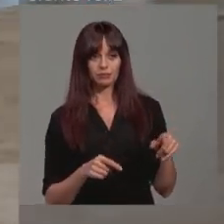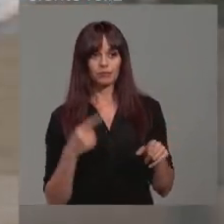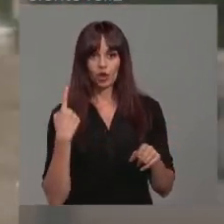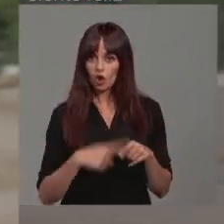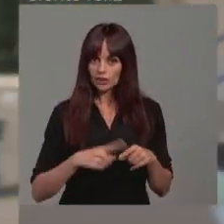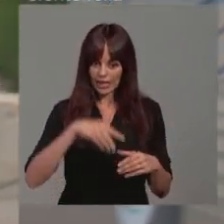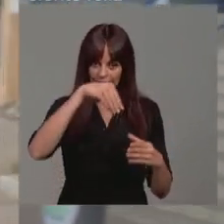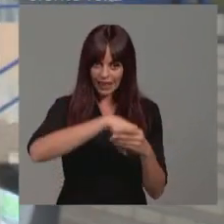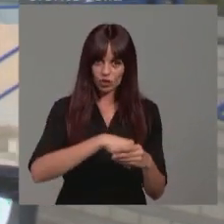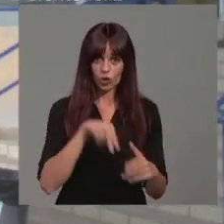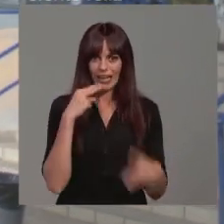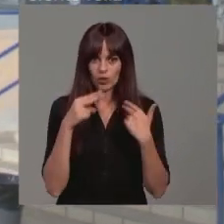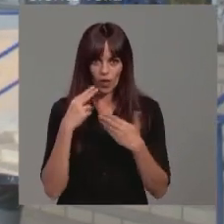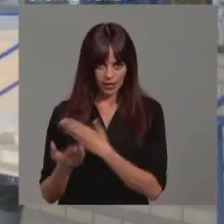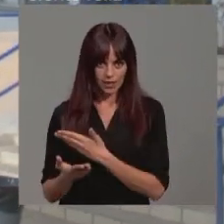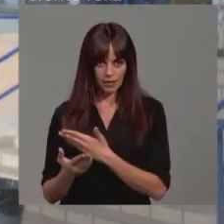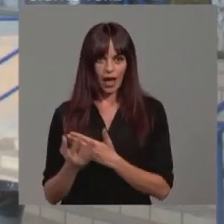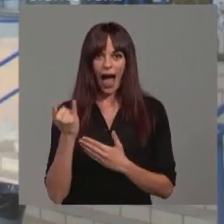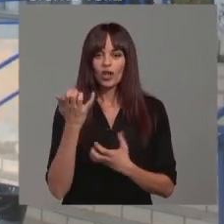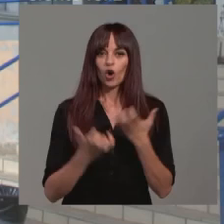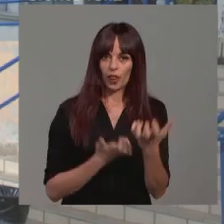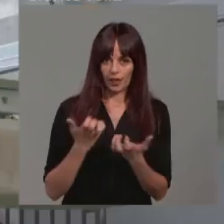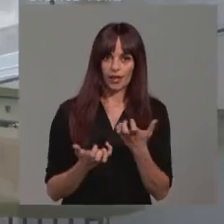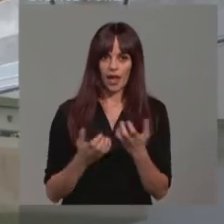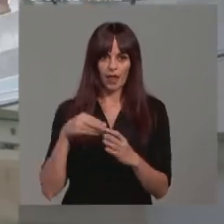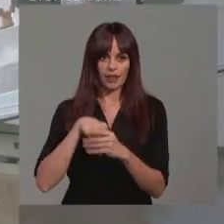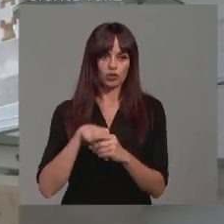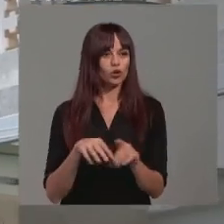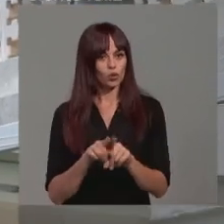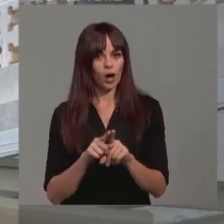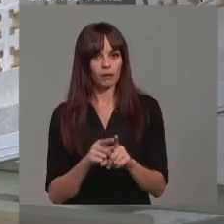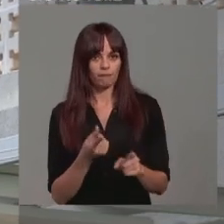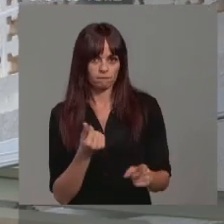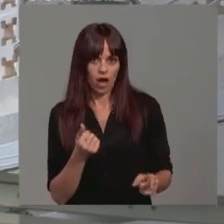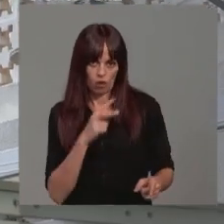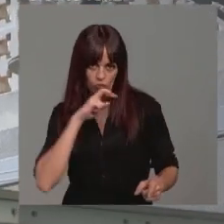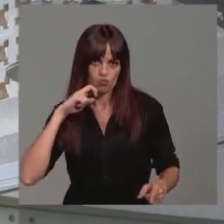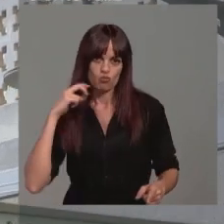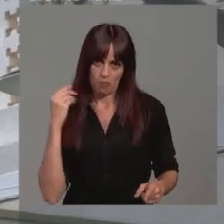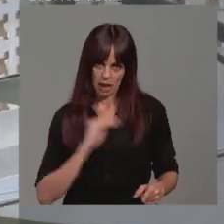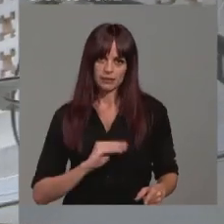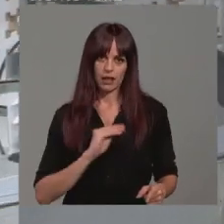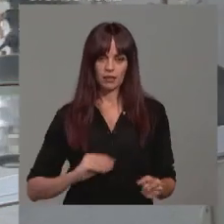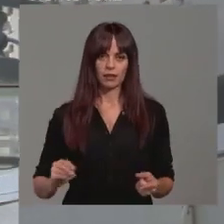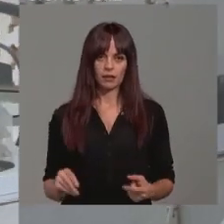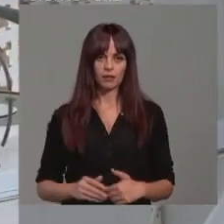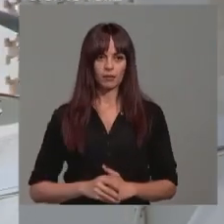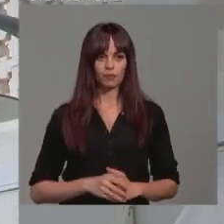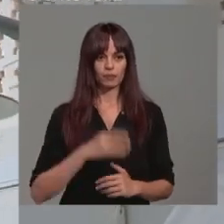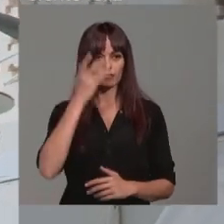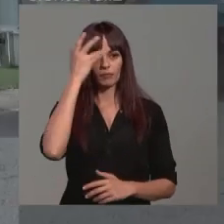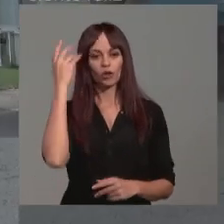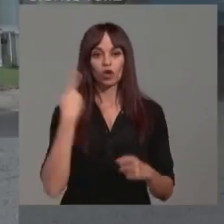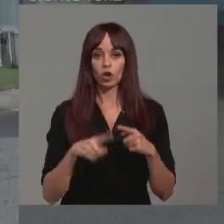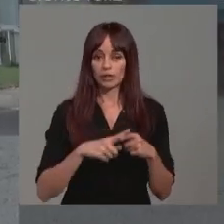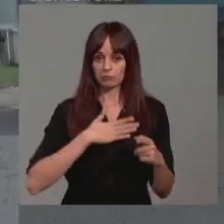sus enseres. Esto es un restaurante donde hay una cocina que tiene un alto valor cuantitativo, que tiene, pues bueno, todos los